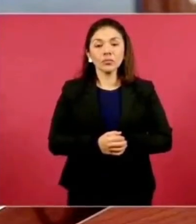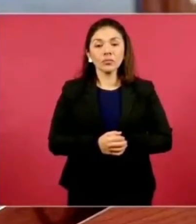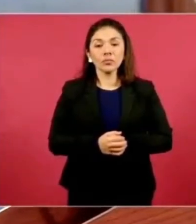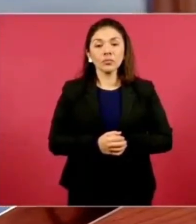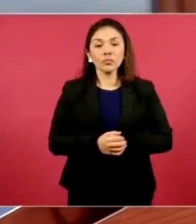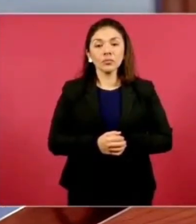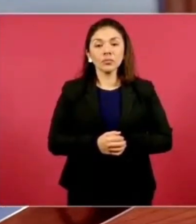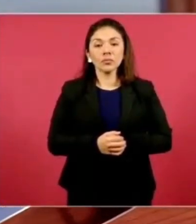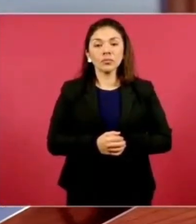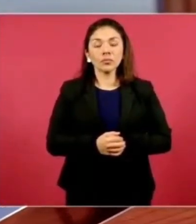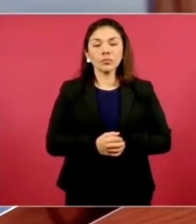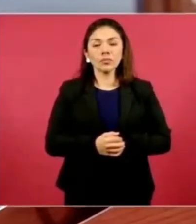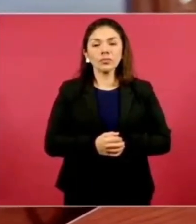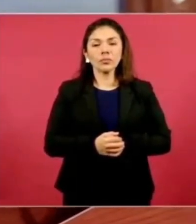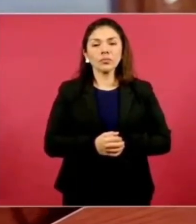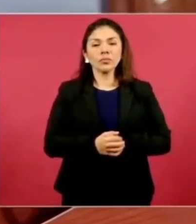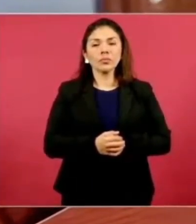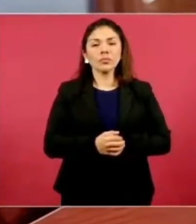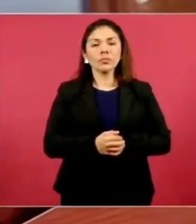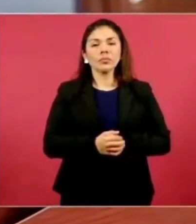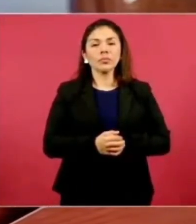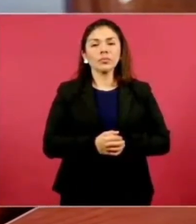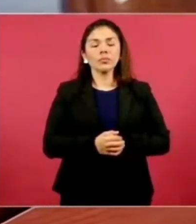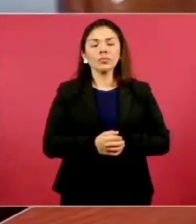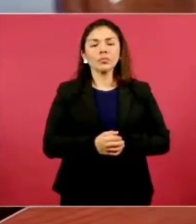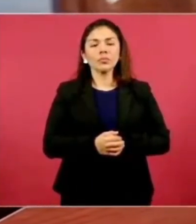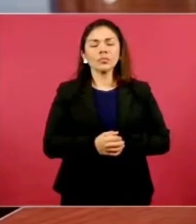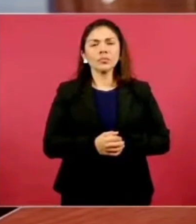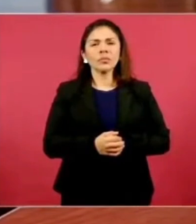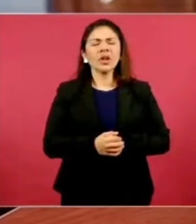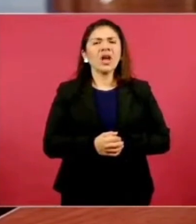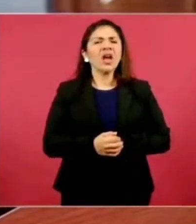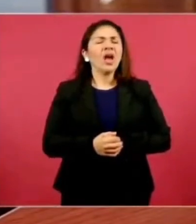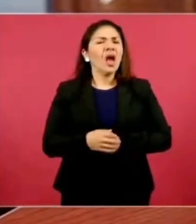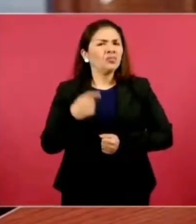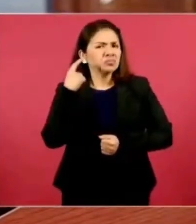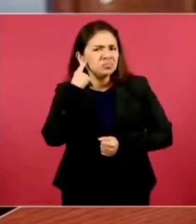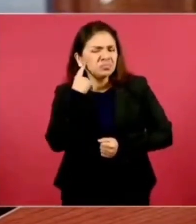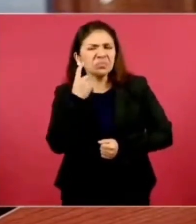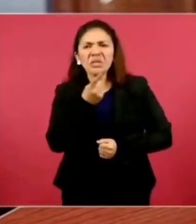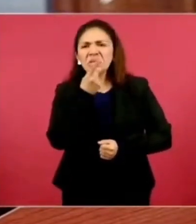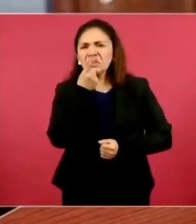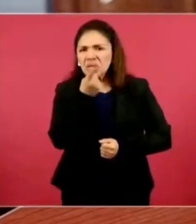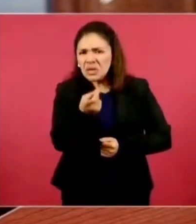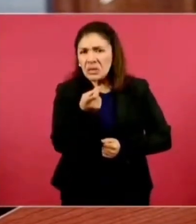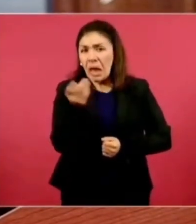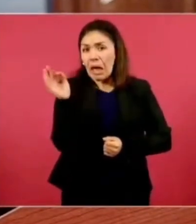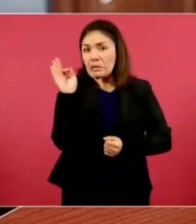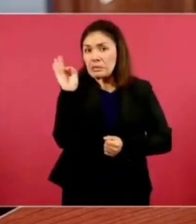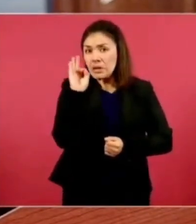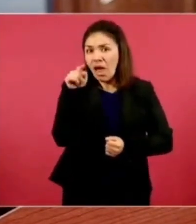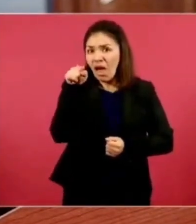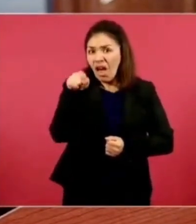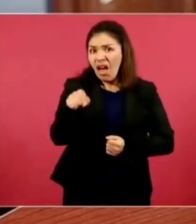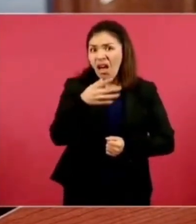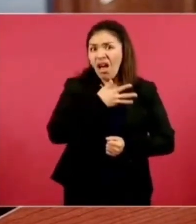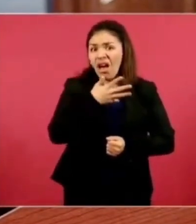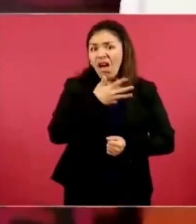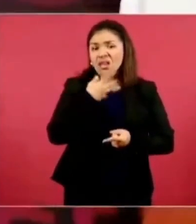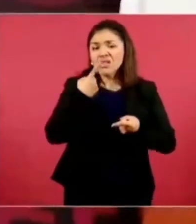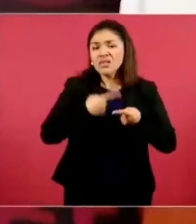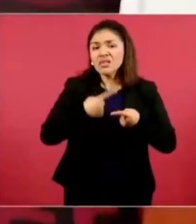posible participación, presunta participación de